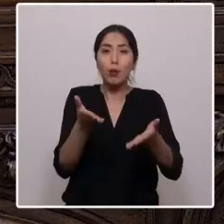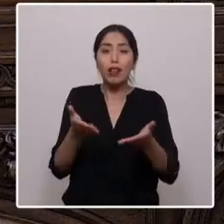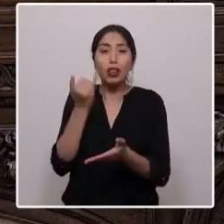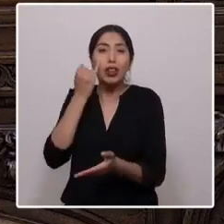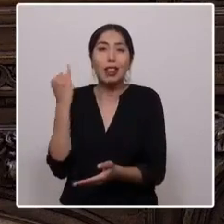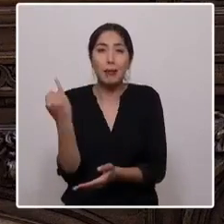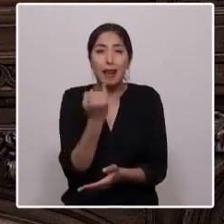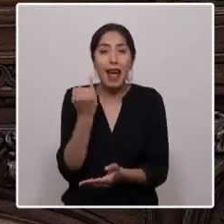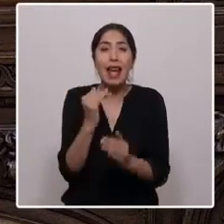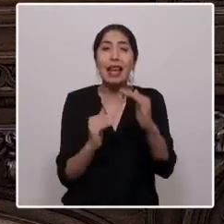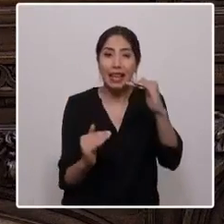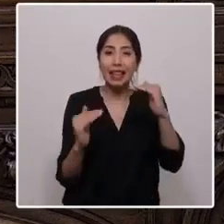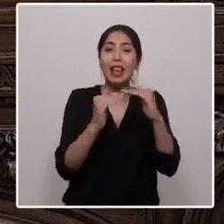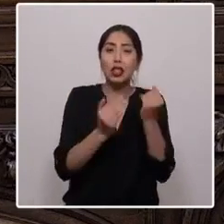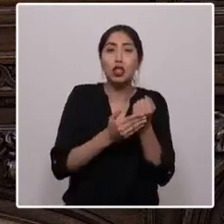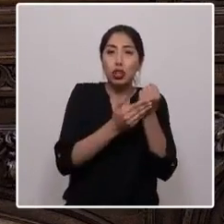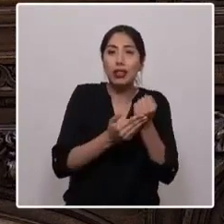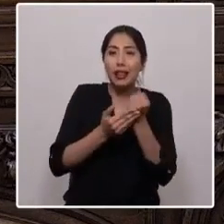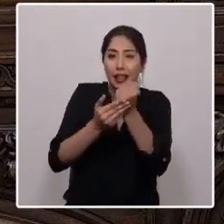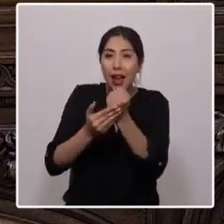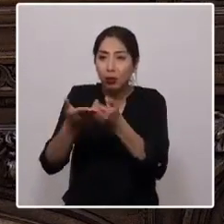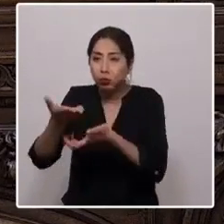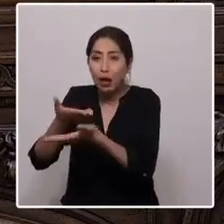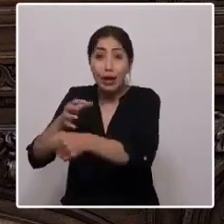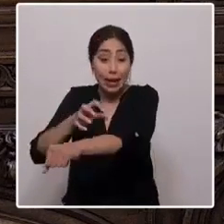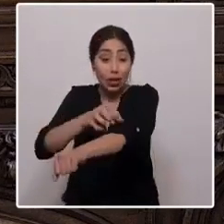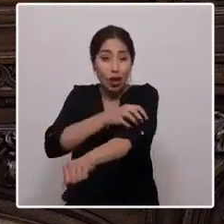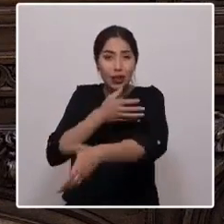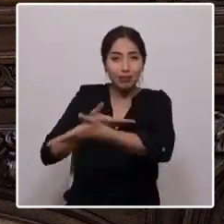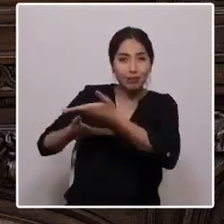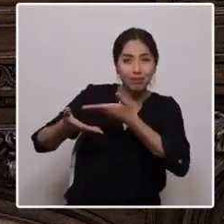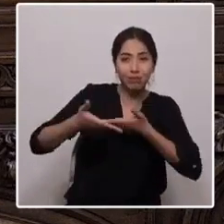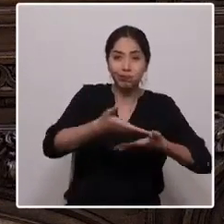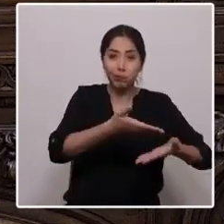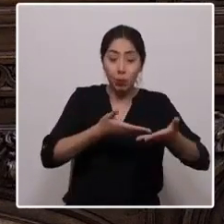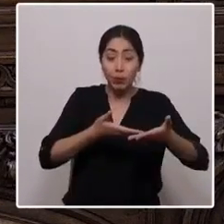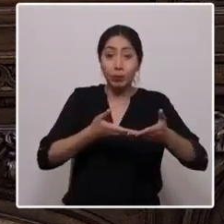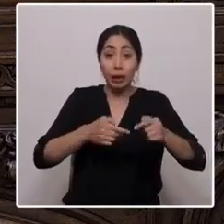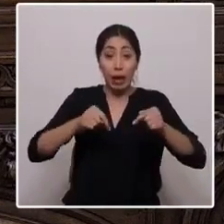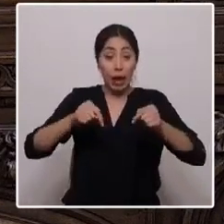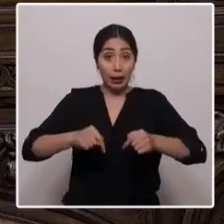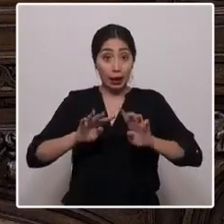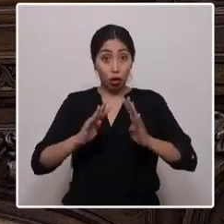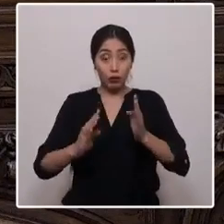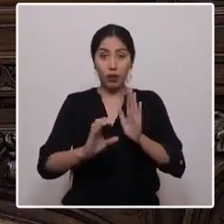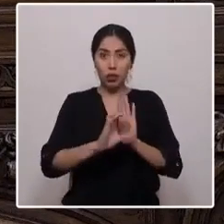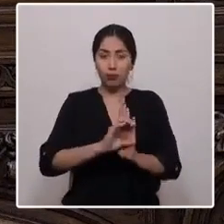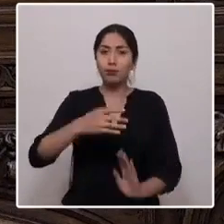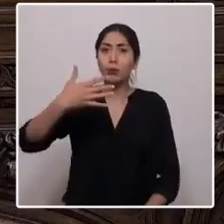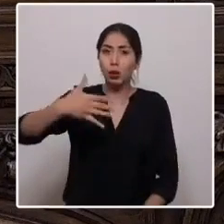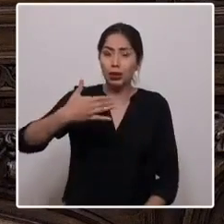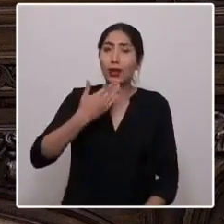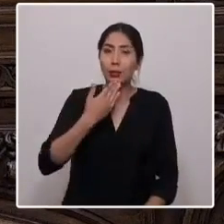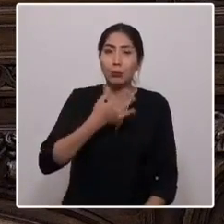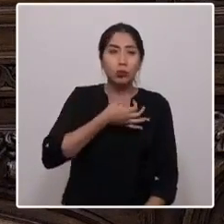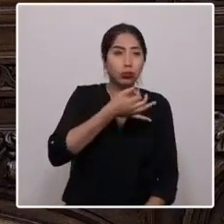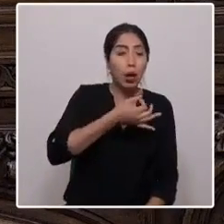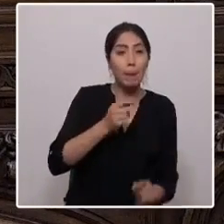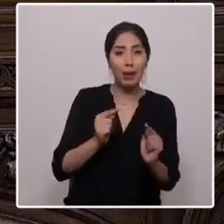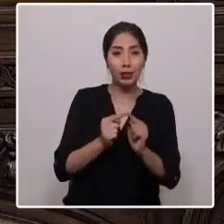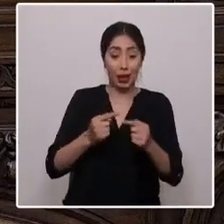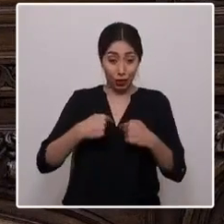solidaridad interregional. Para humanizar esta convención es importante también hablar desde lo personal. Soy mujer,